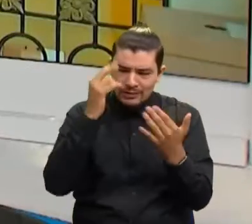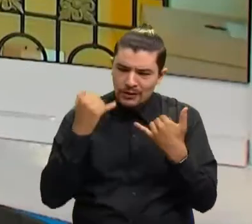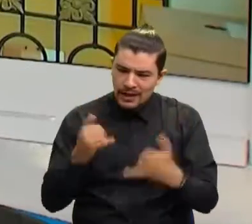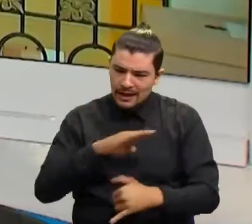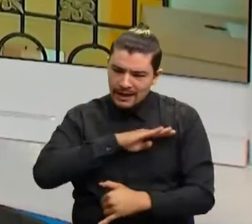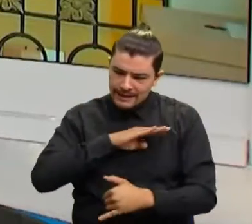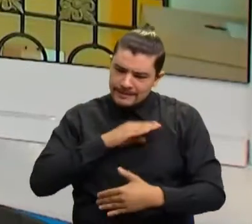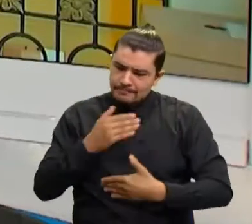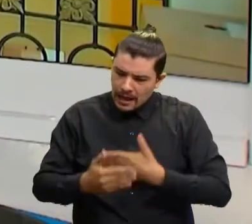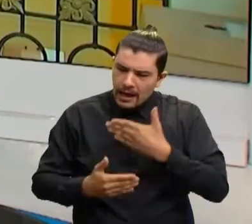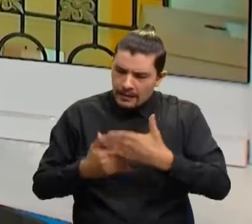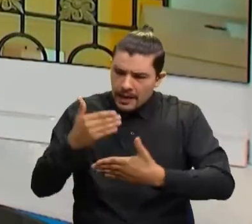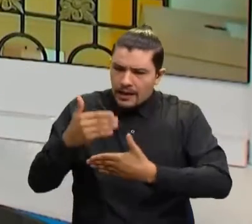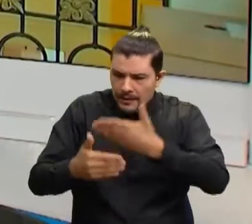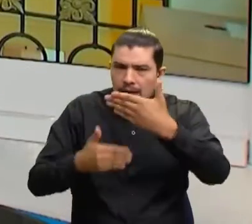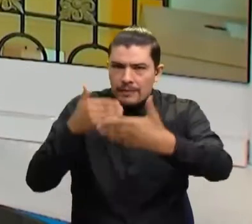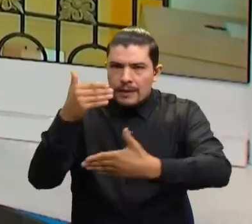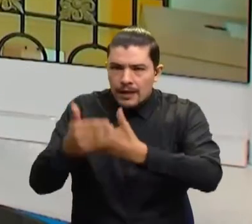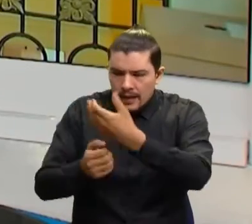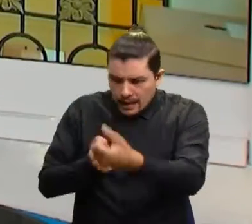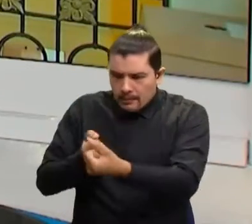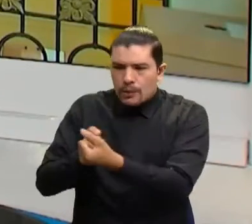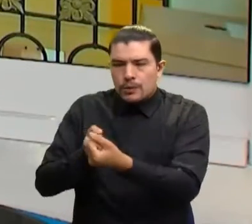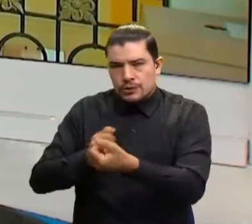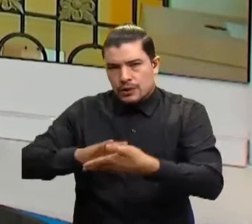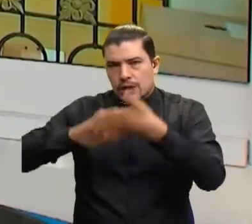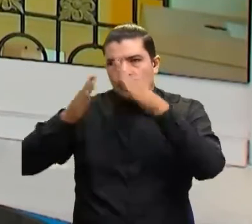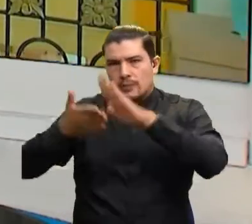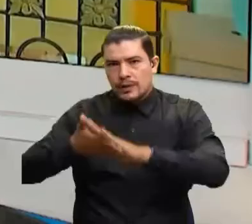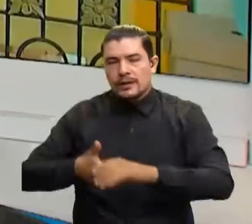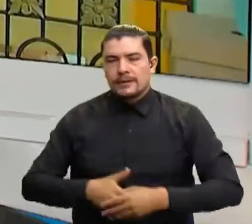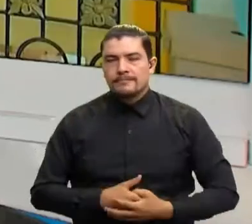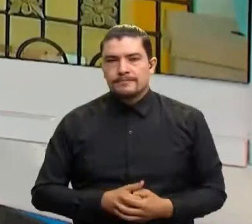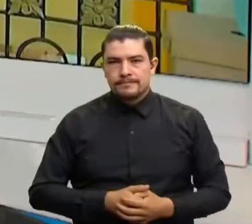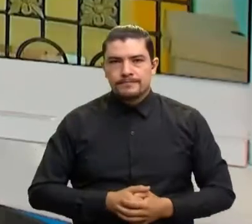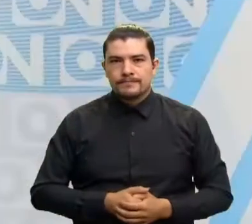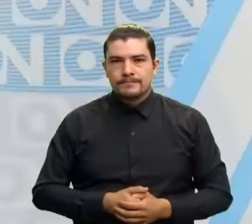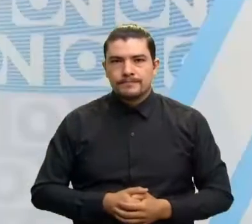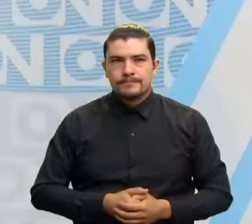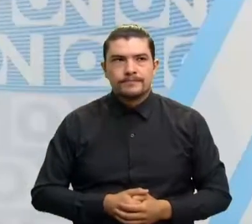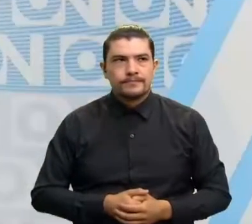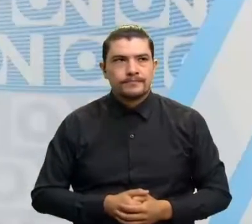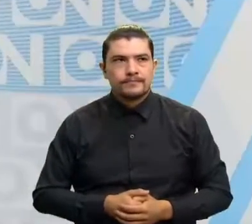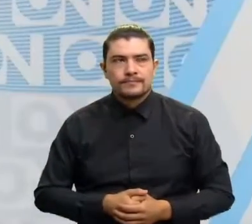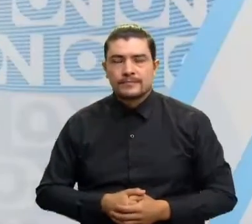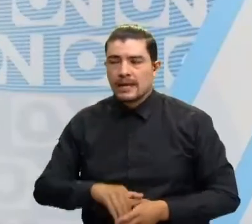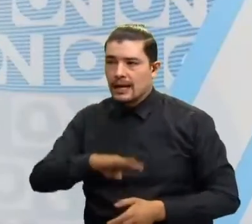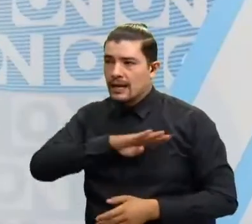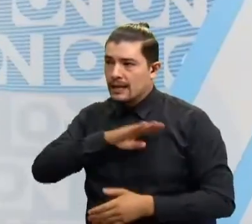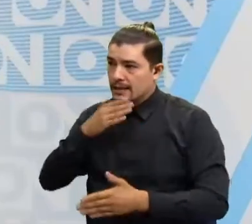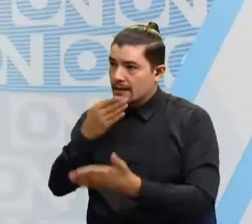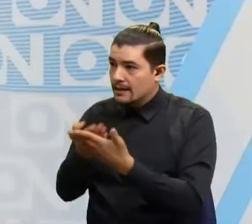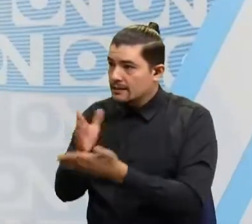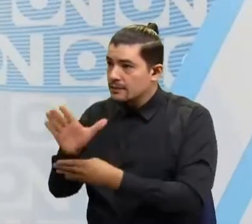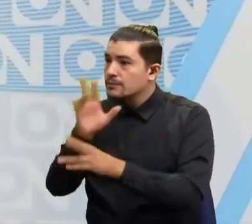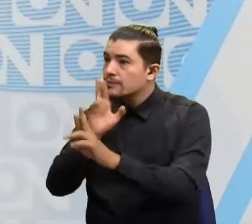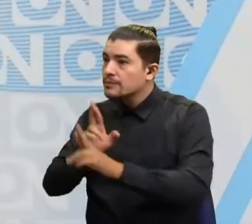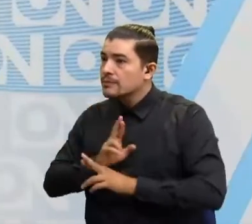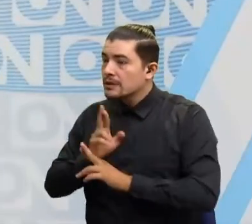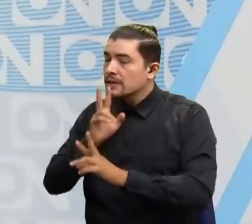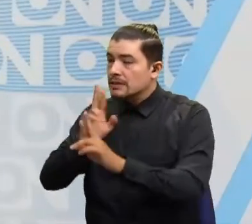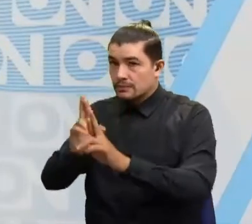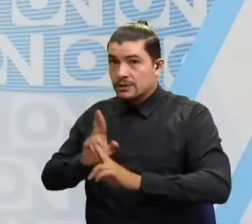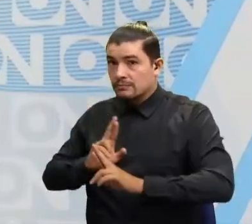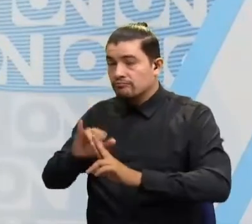de la mano a la comunidad y cumpliendo con las diferentes necesidades. Muy bien, alcalde. Muchas gracias por atendernos, por su